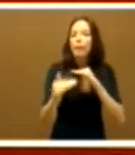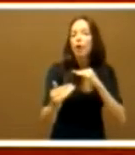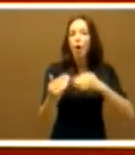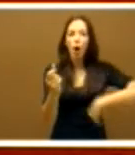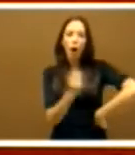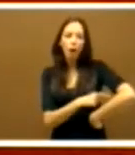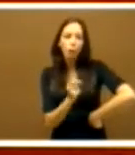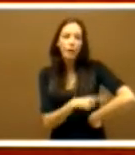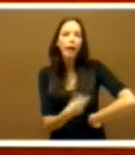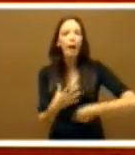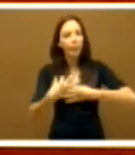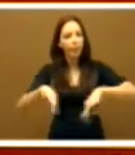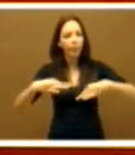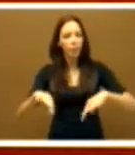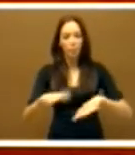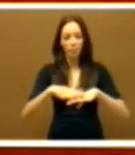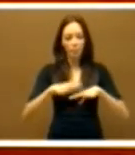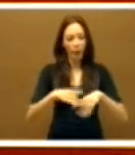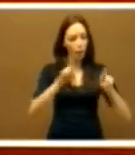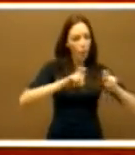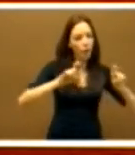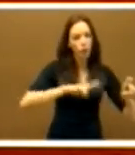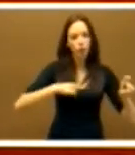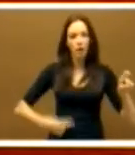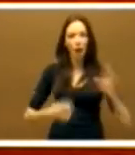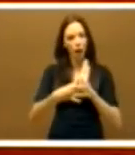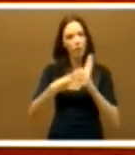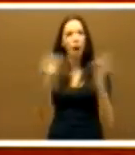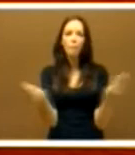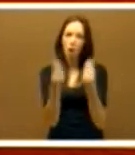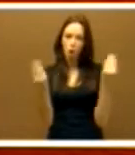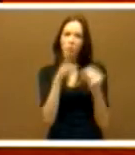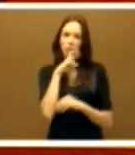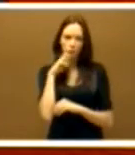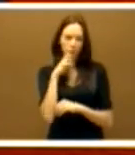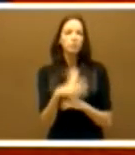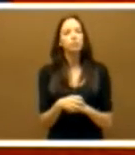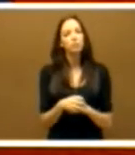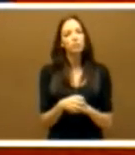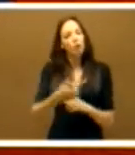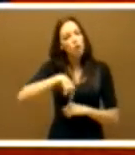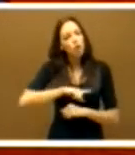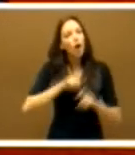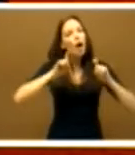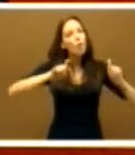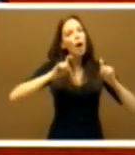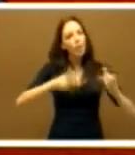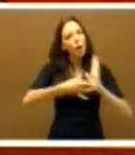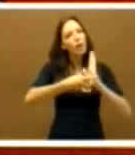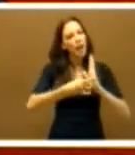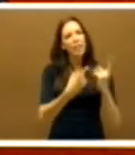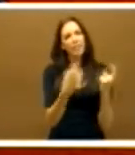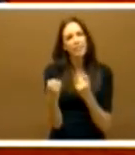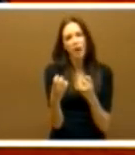financiar nuestra educación y nuestra sanidad con plena garantía. Necesitamos una educación de calidad para todos y una